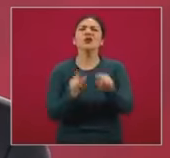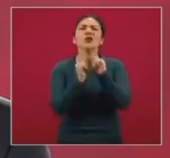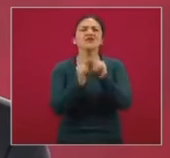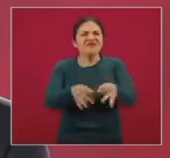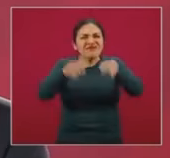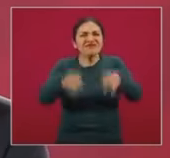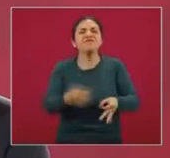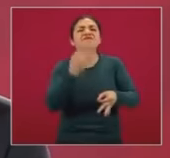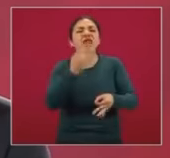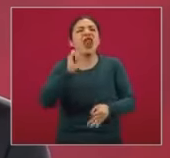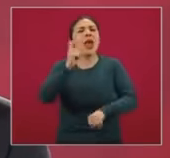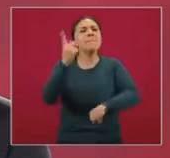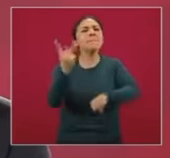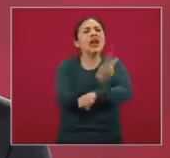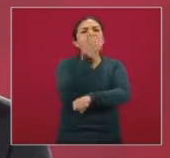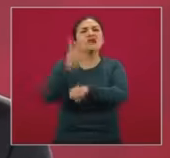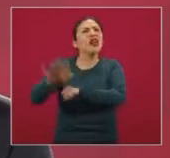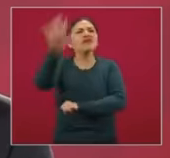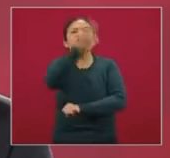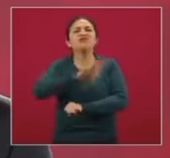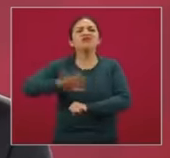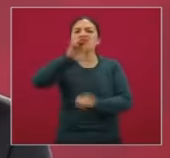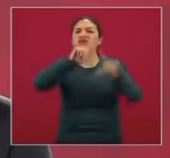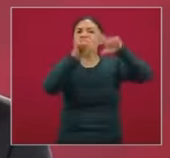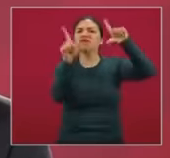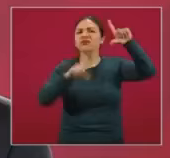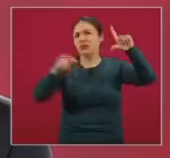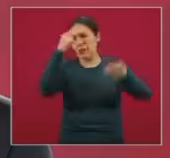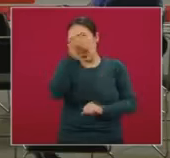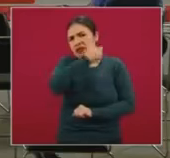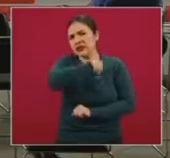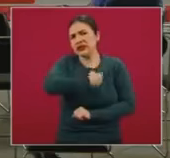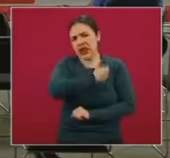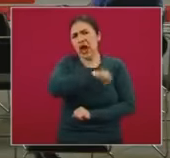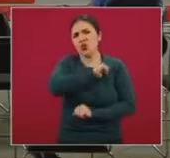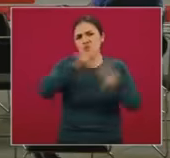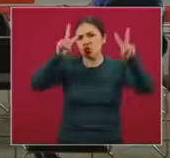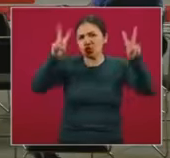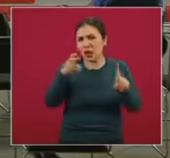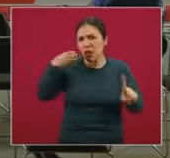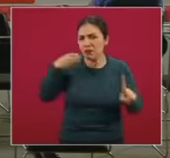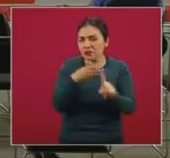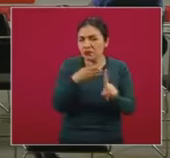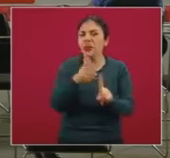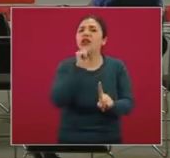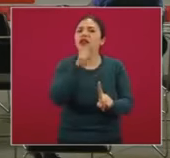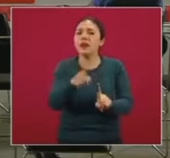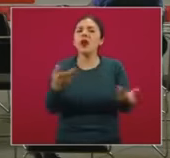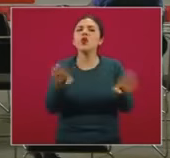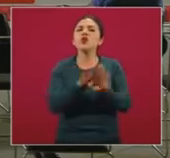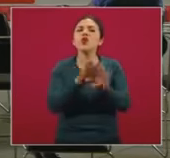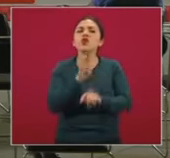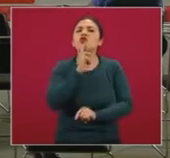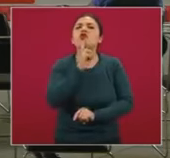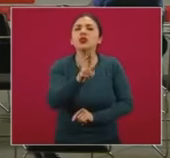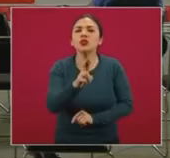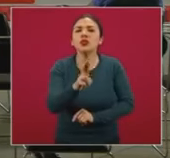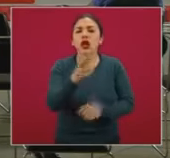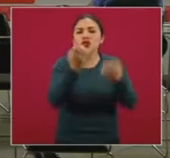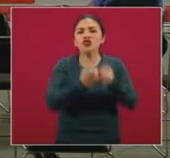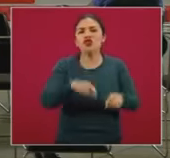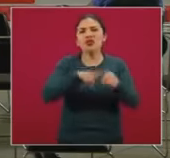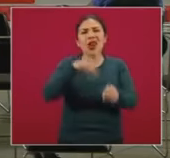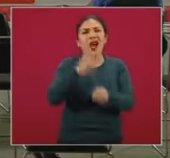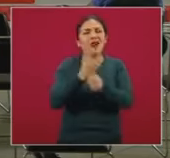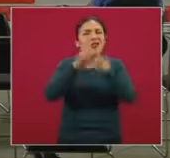ocurre en el panorama nacional de salud, también la respuesta social a la situación